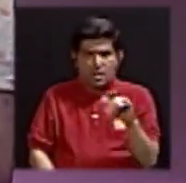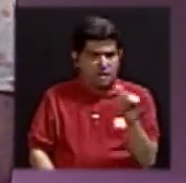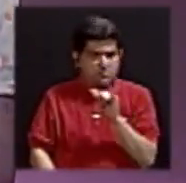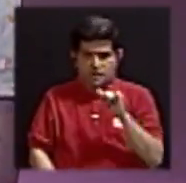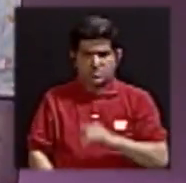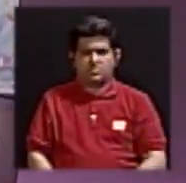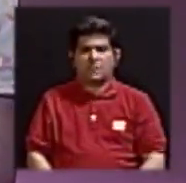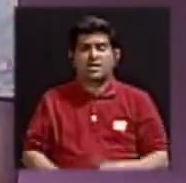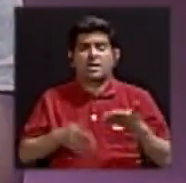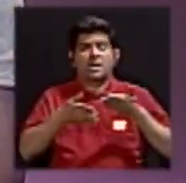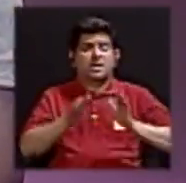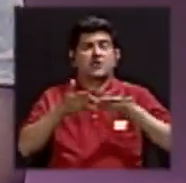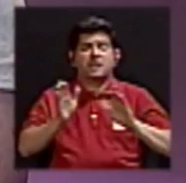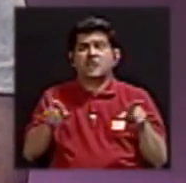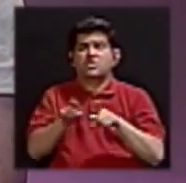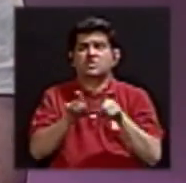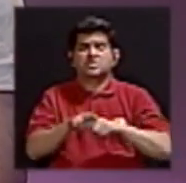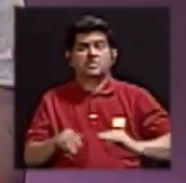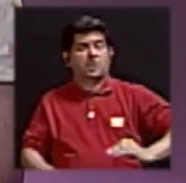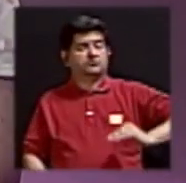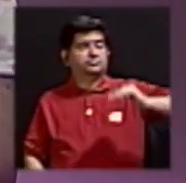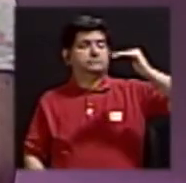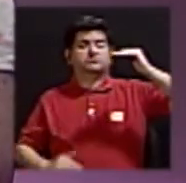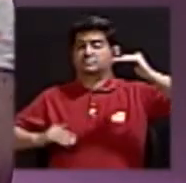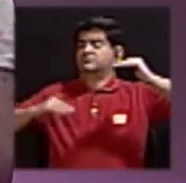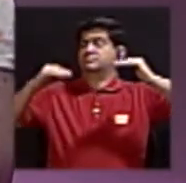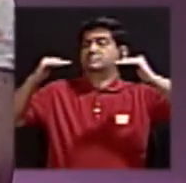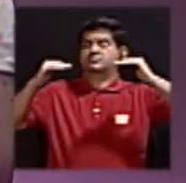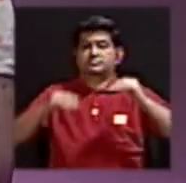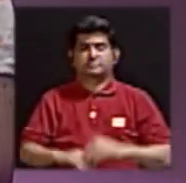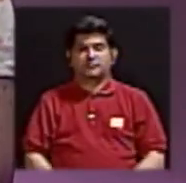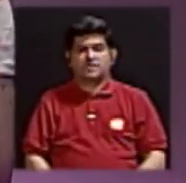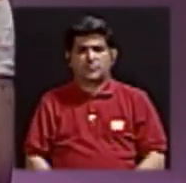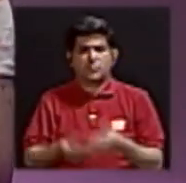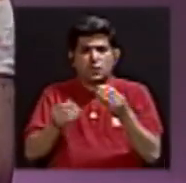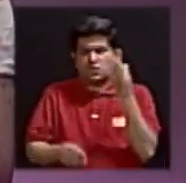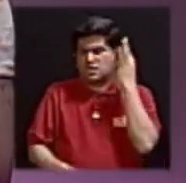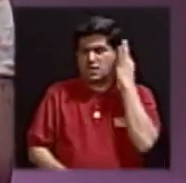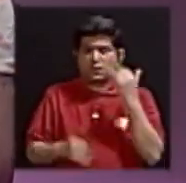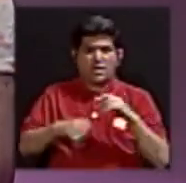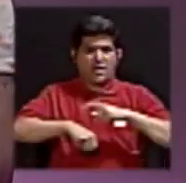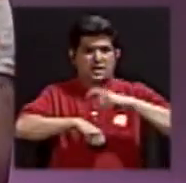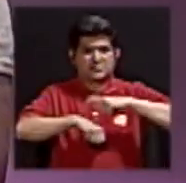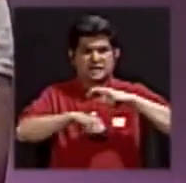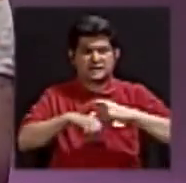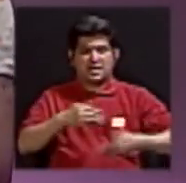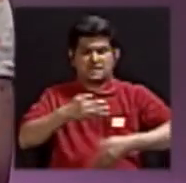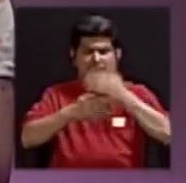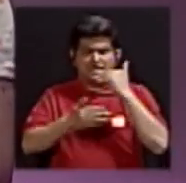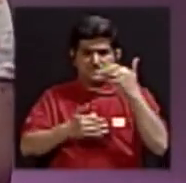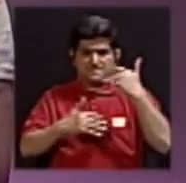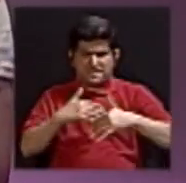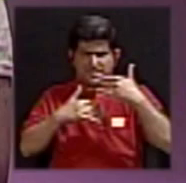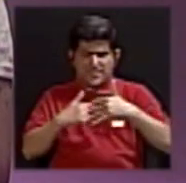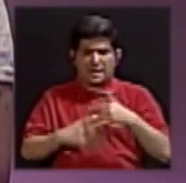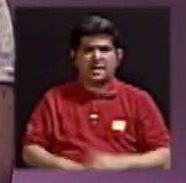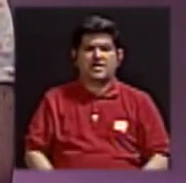sola. No es lo mismo porque los hijos también están más grandes. También muchas mujeres en la etapa premenopáusica y